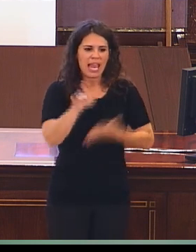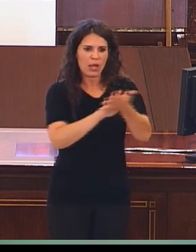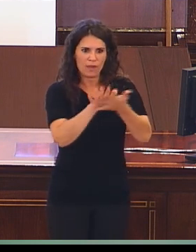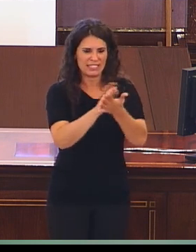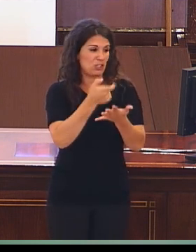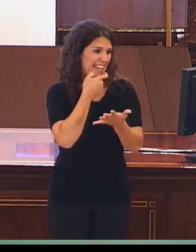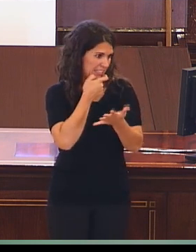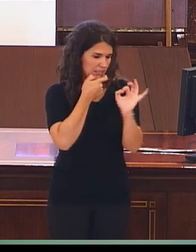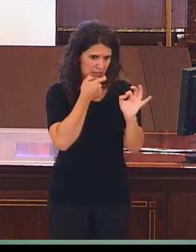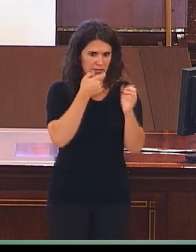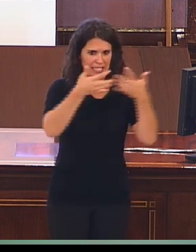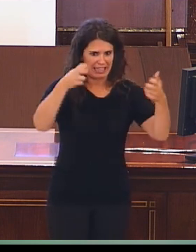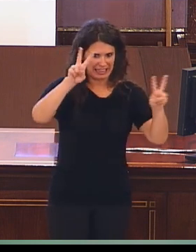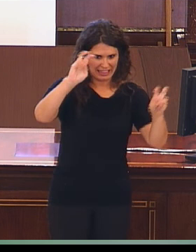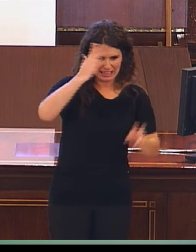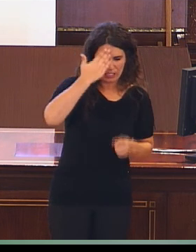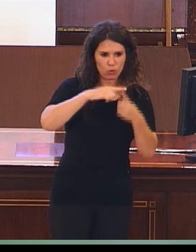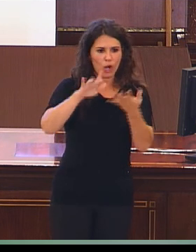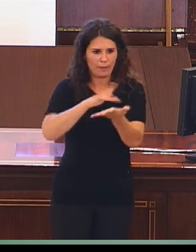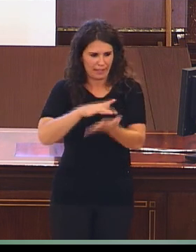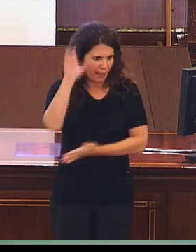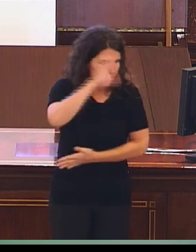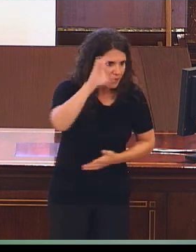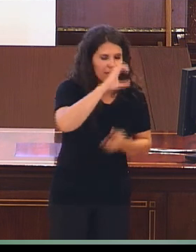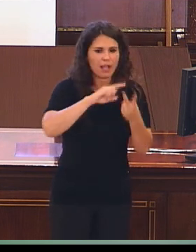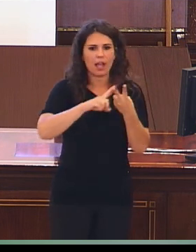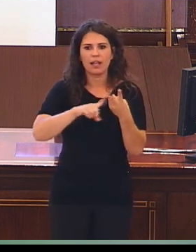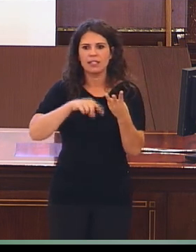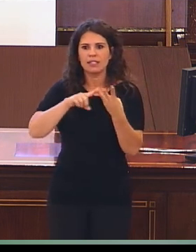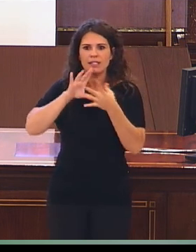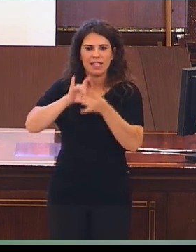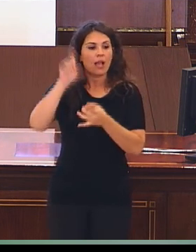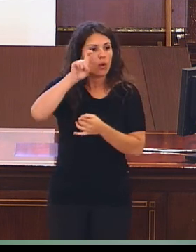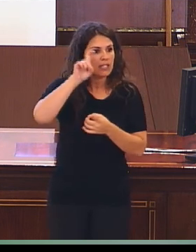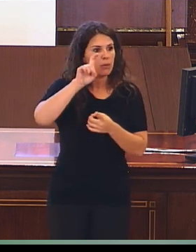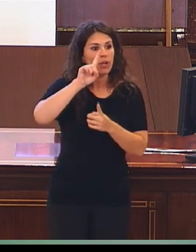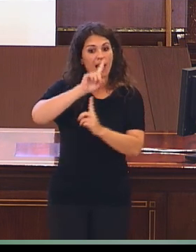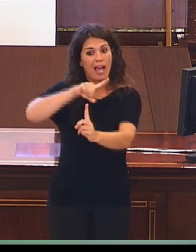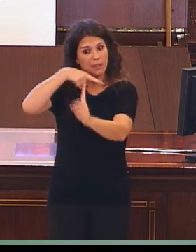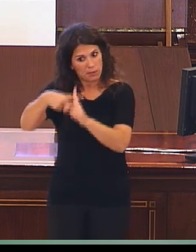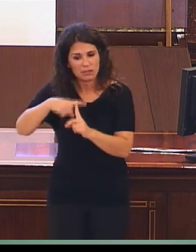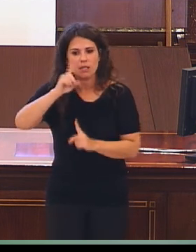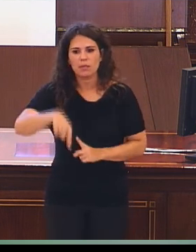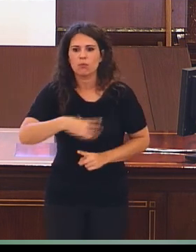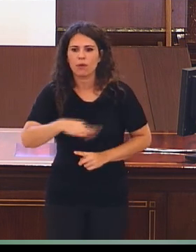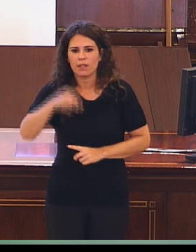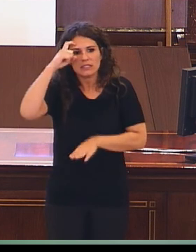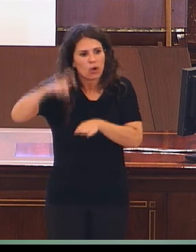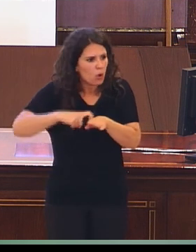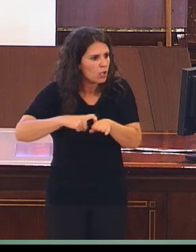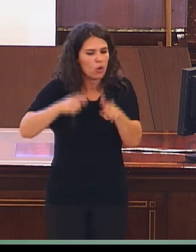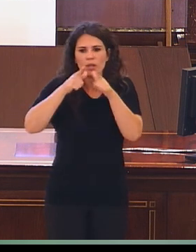revistas científicas, pero que estuvieran no solo ligadas al campo educativo, sino que abarcara también campo psicológico,